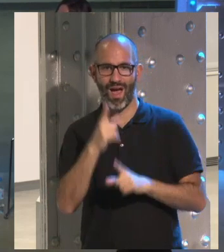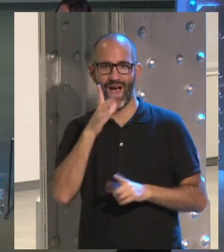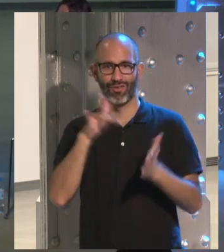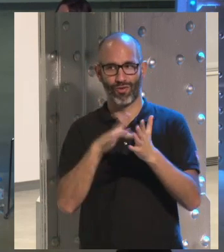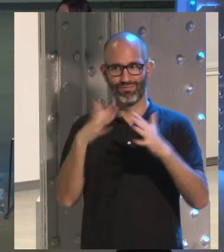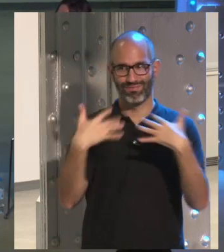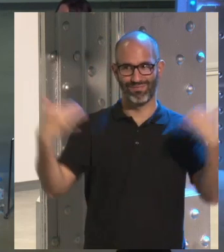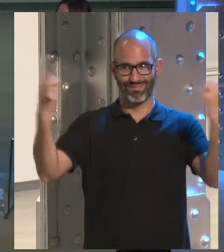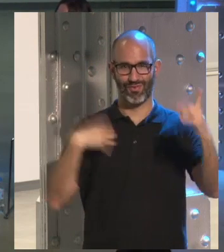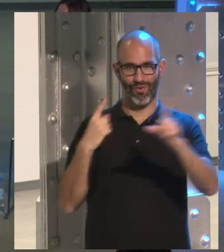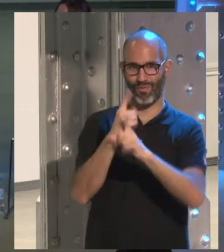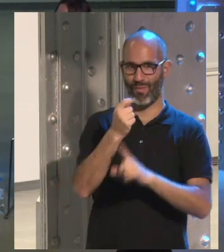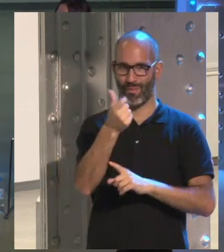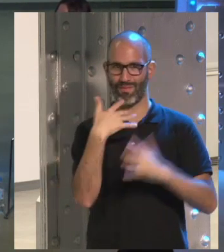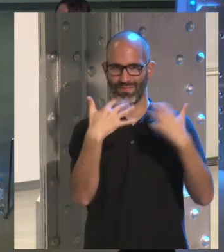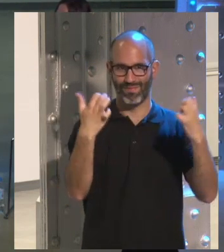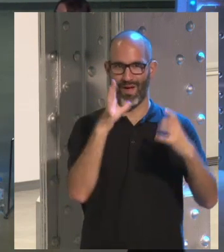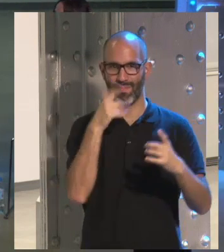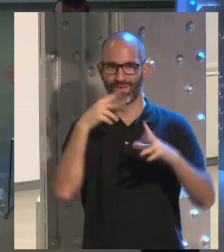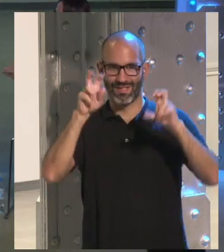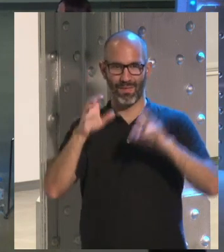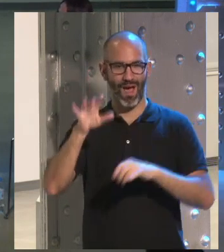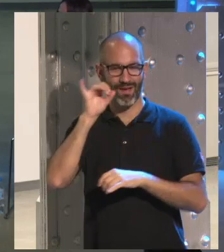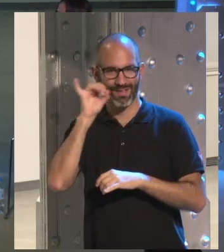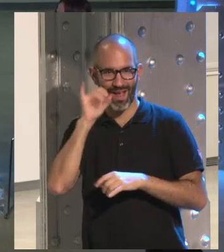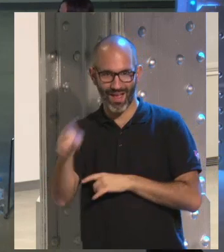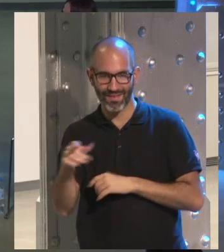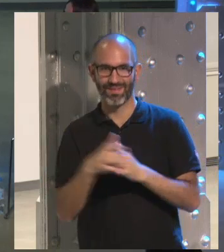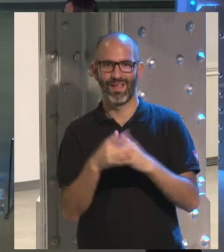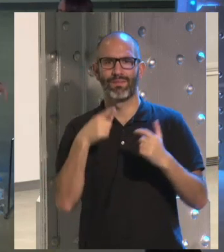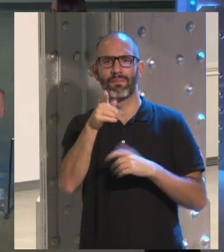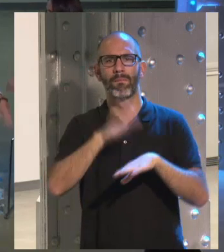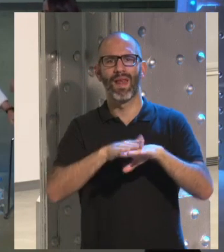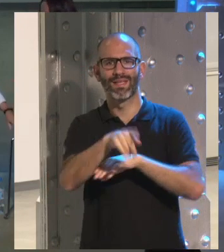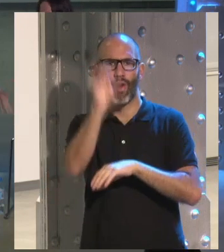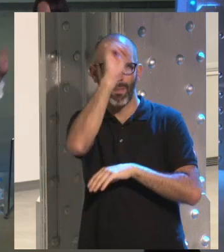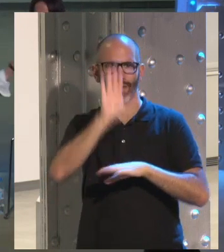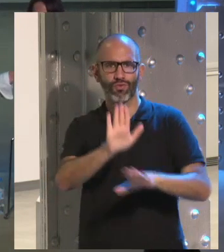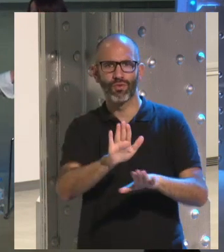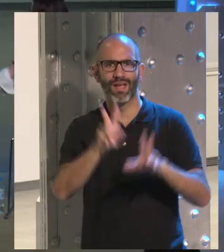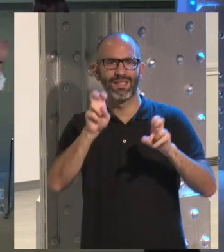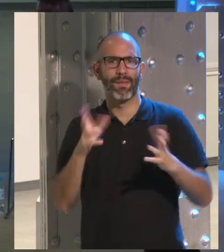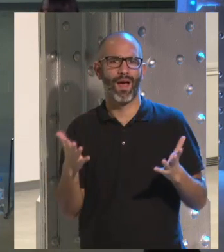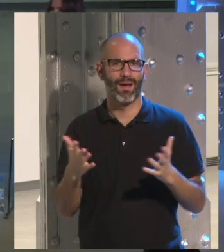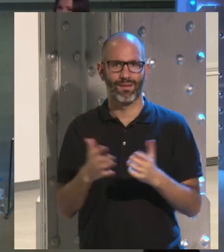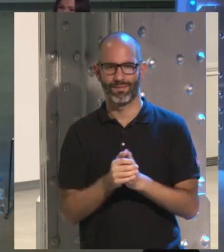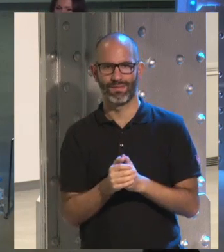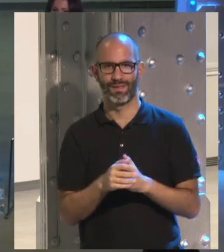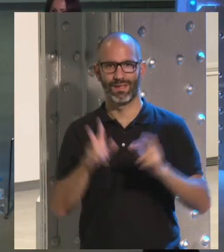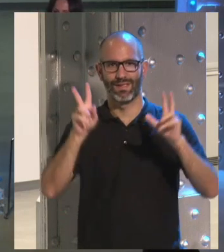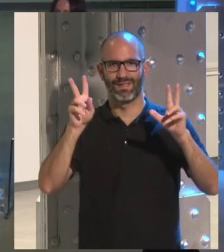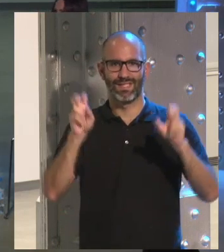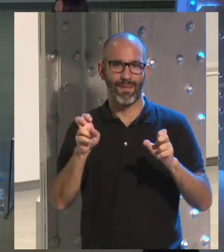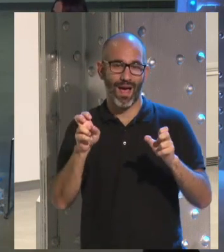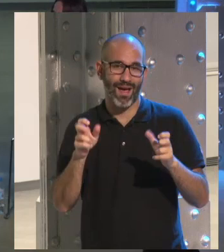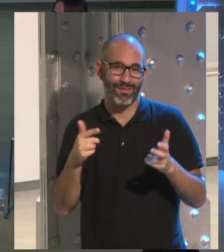Instagramero, ya me ha quedado claro. Vale, una cosa, por ejemplo, a ti, por lo que... A también es Instagramero. Por lo